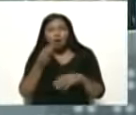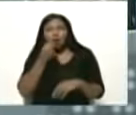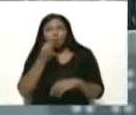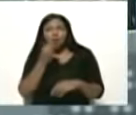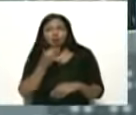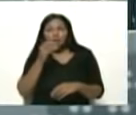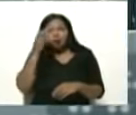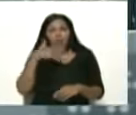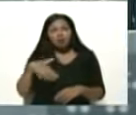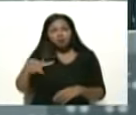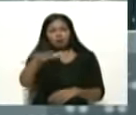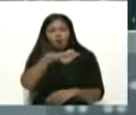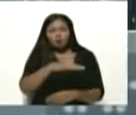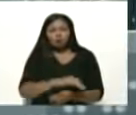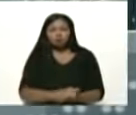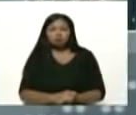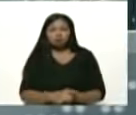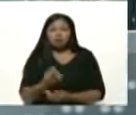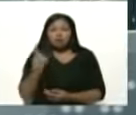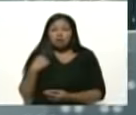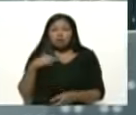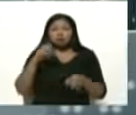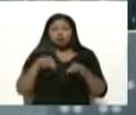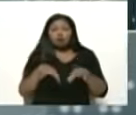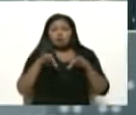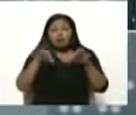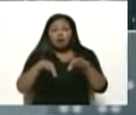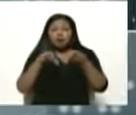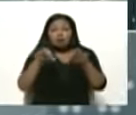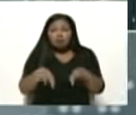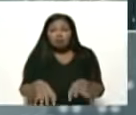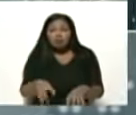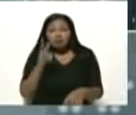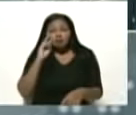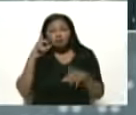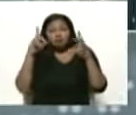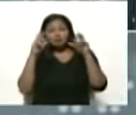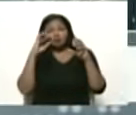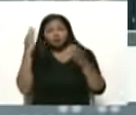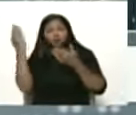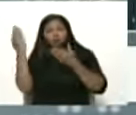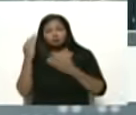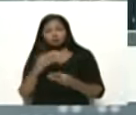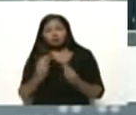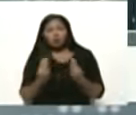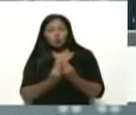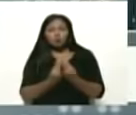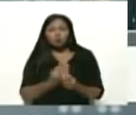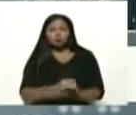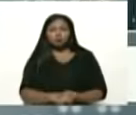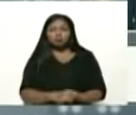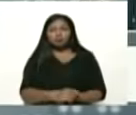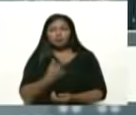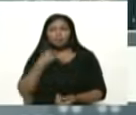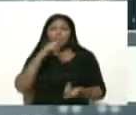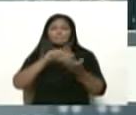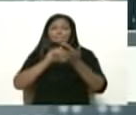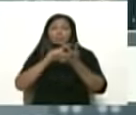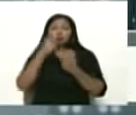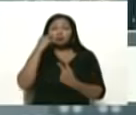pueblo bueno él tenía su sembradío ahí está la imagen estábamos con Fidel Silvia allá atrás mira